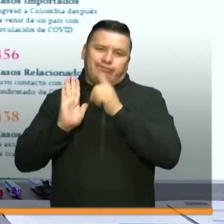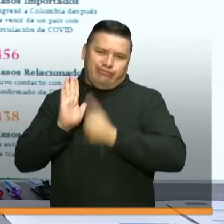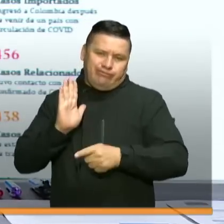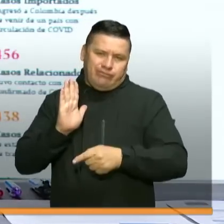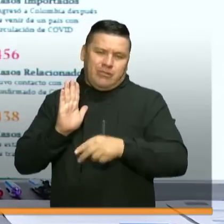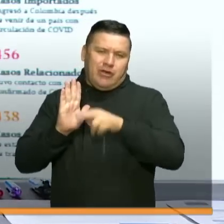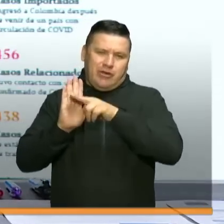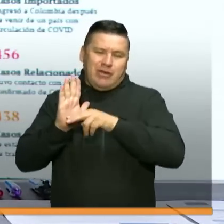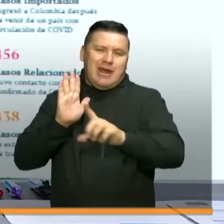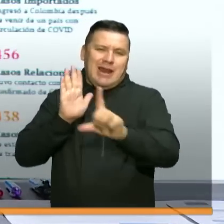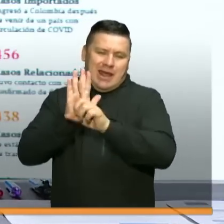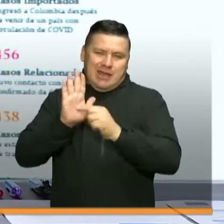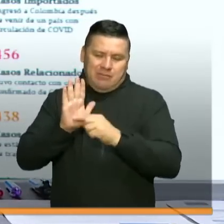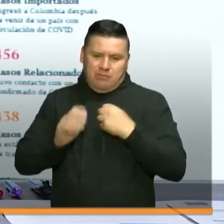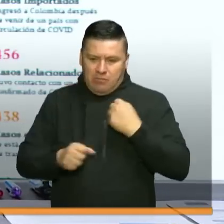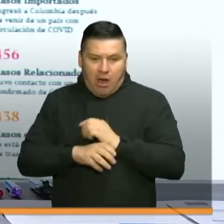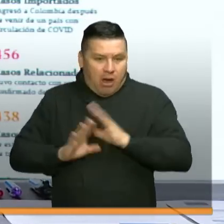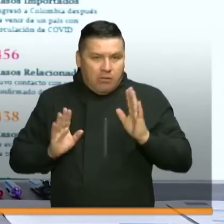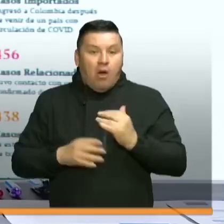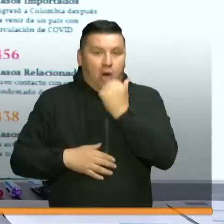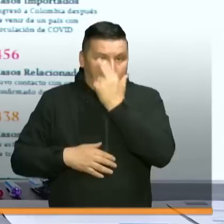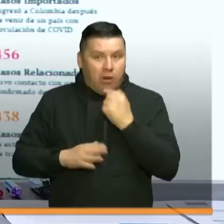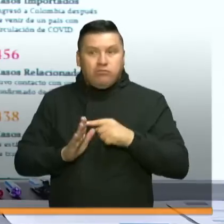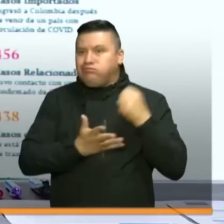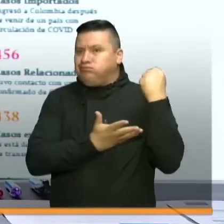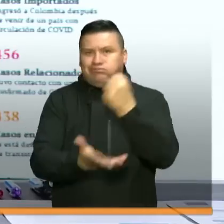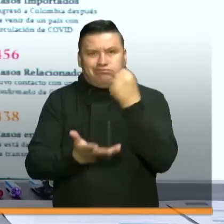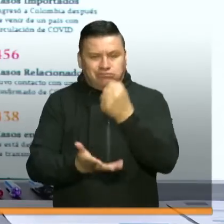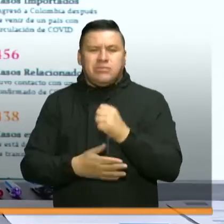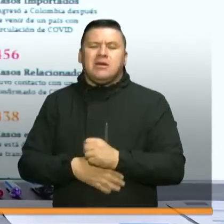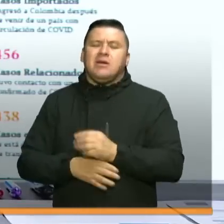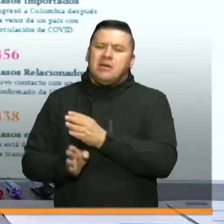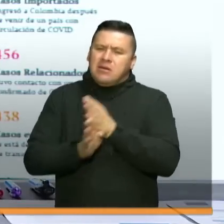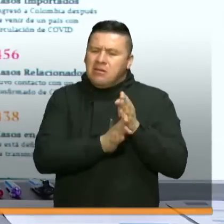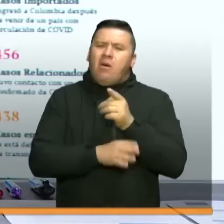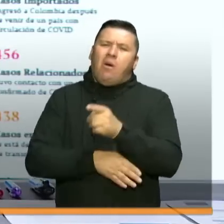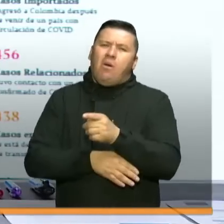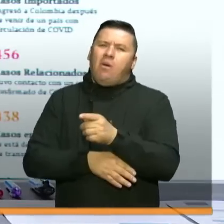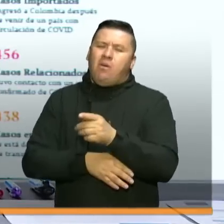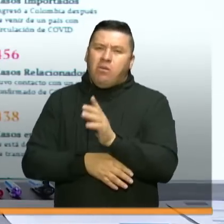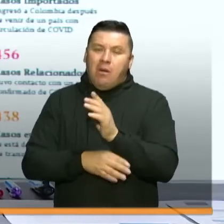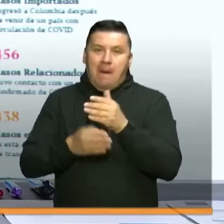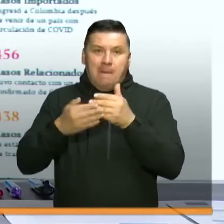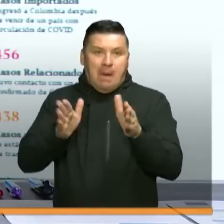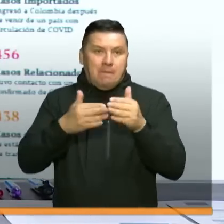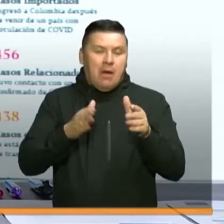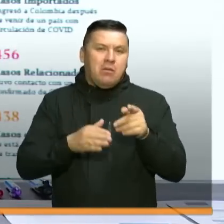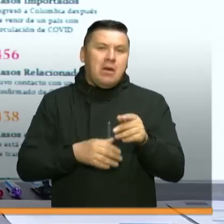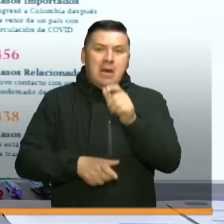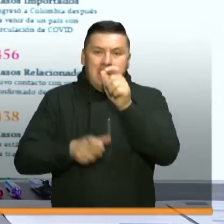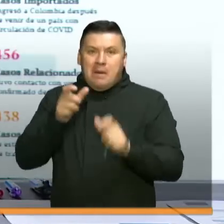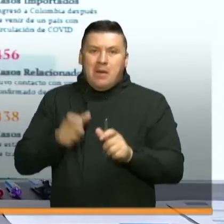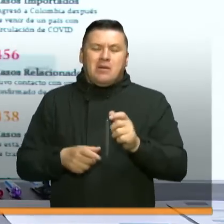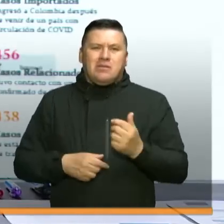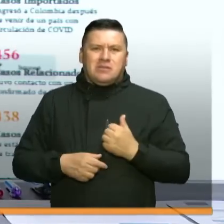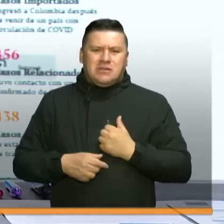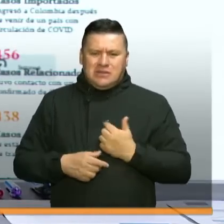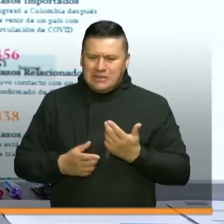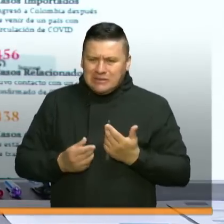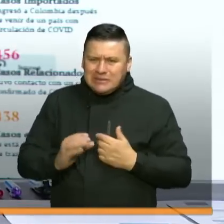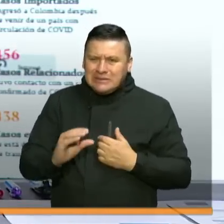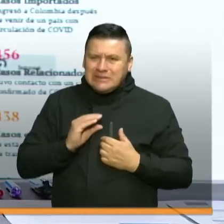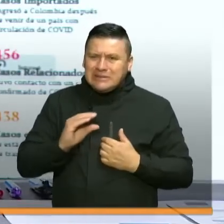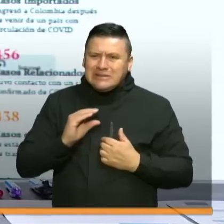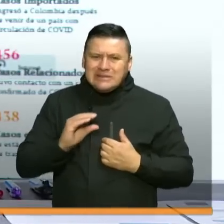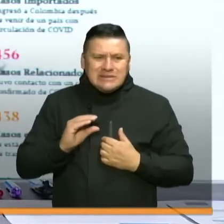distintos protocolos de ley y que hoy se está cumpliendo. Por otro lado, también se han habilitado para personas que han visto desmejorar sus